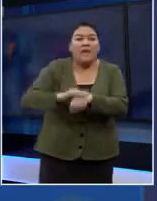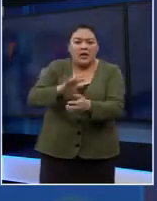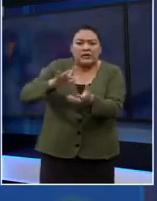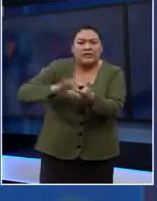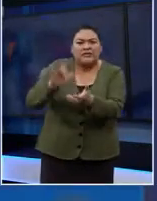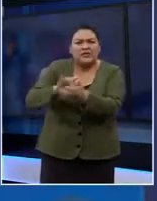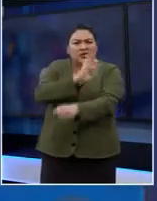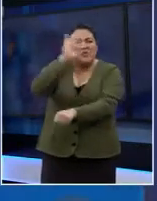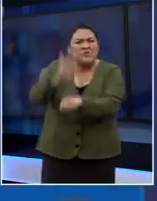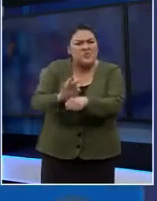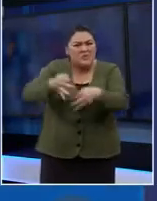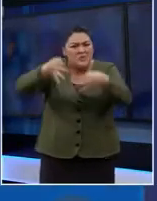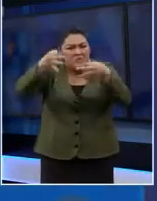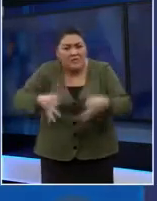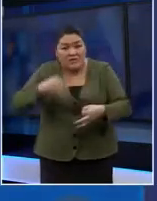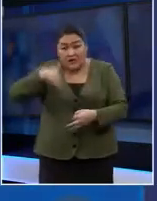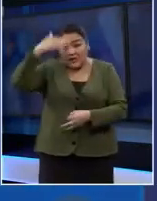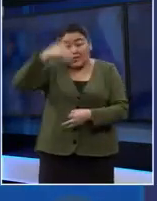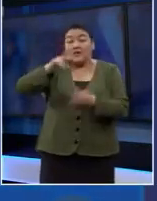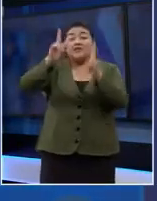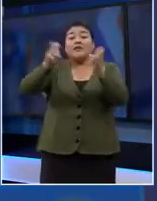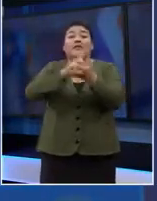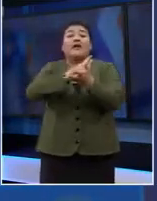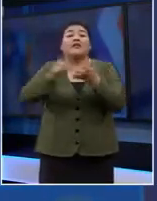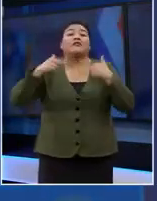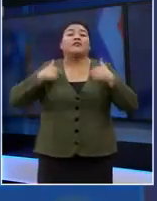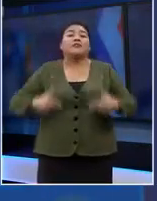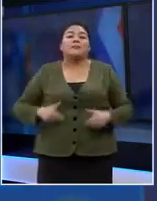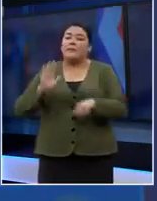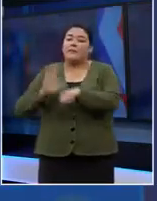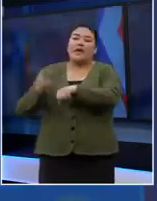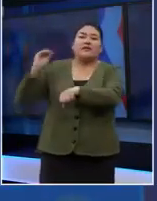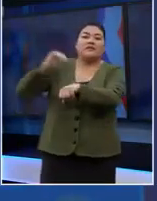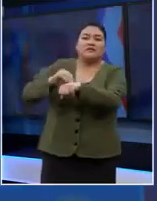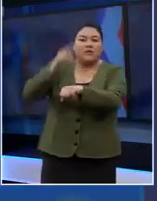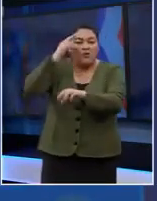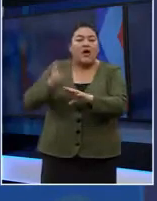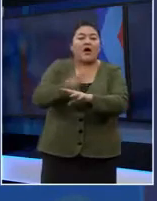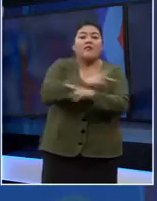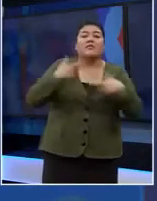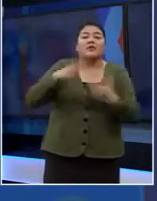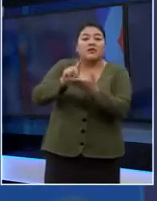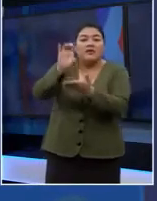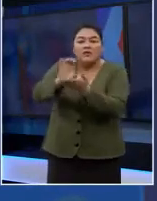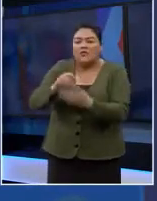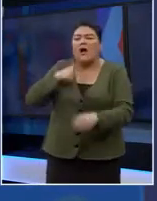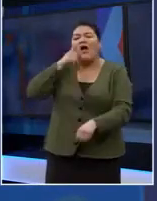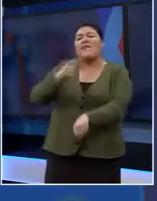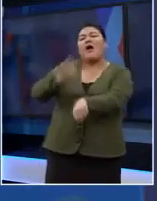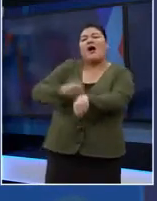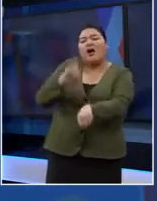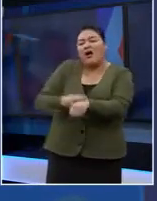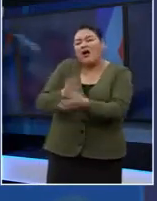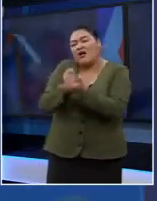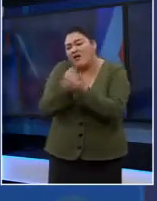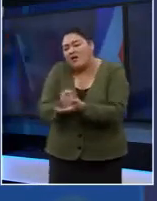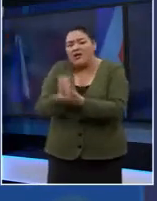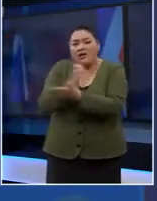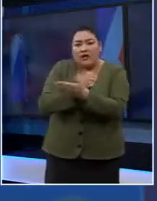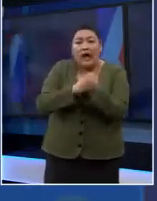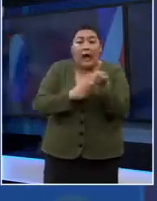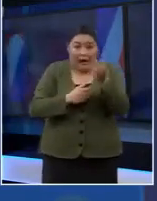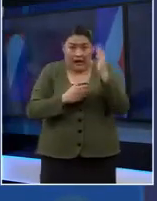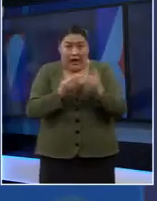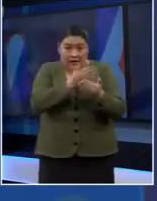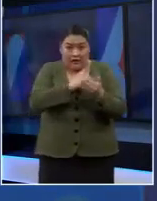tema de discapacidad una visión de derechos alejándose de la visión médico-asistencialista, que es la que normalmente se había tratado en todo el mundo.